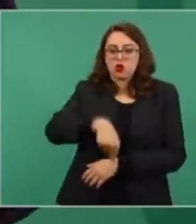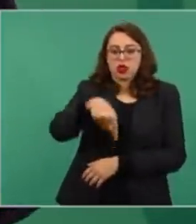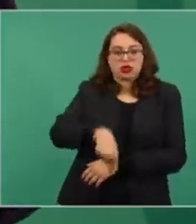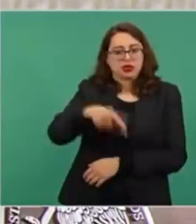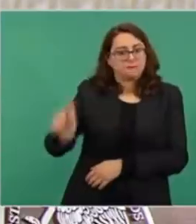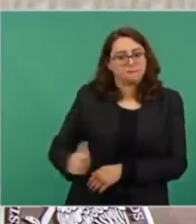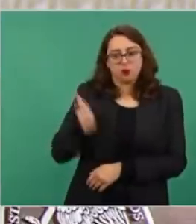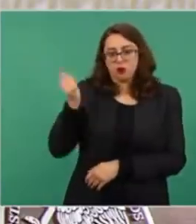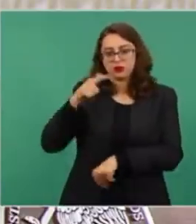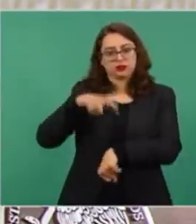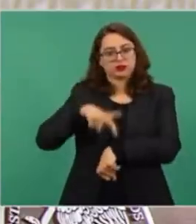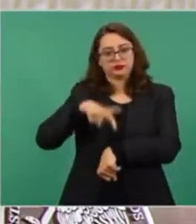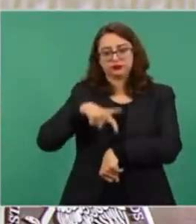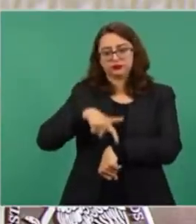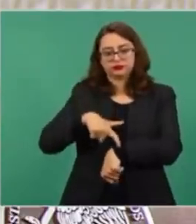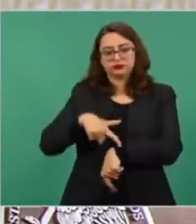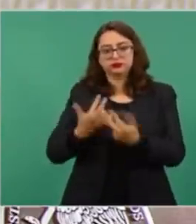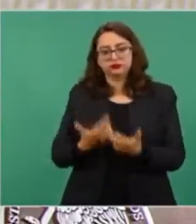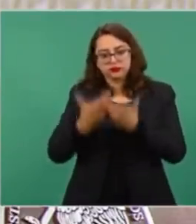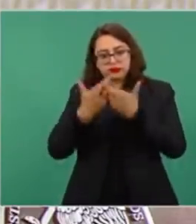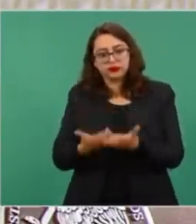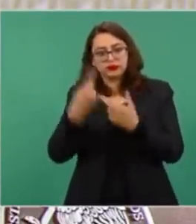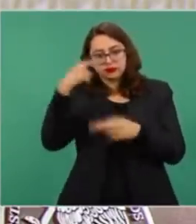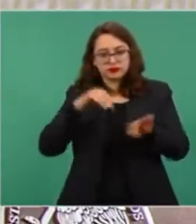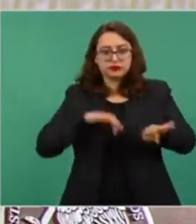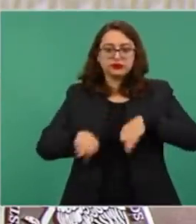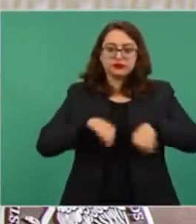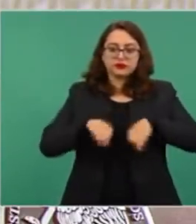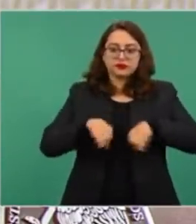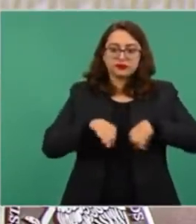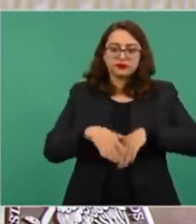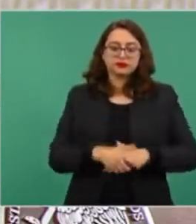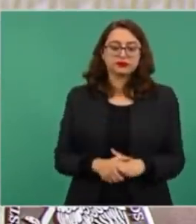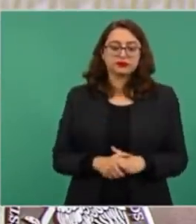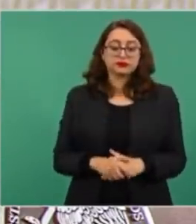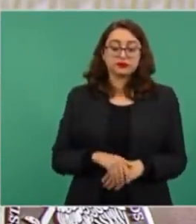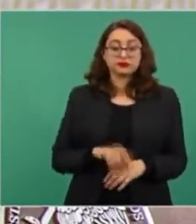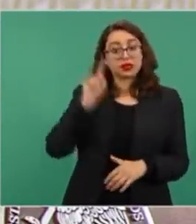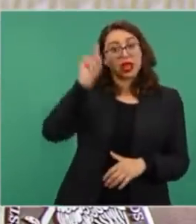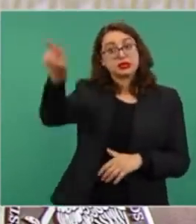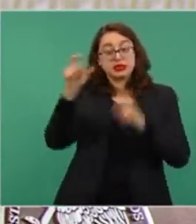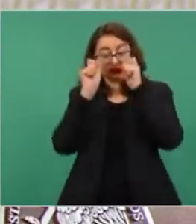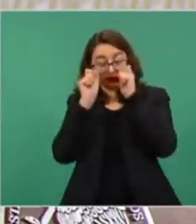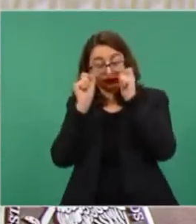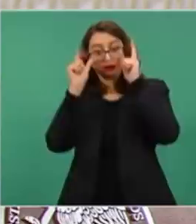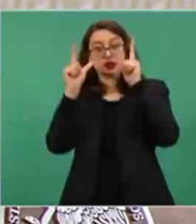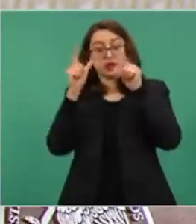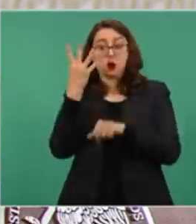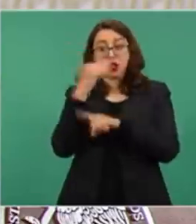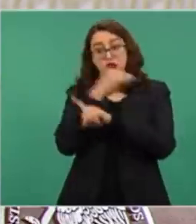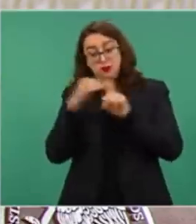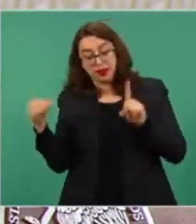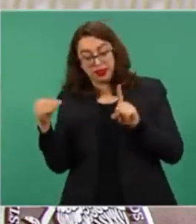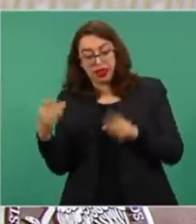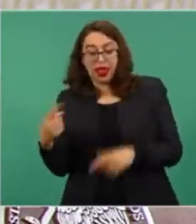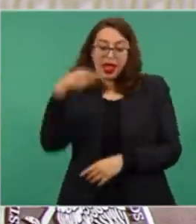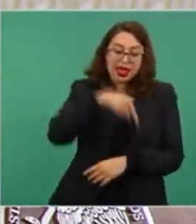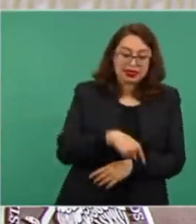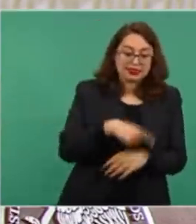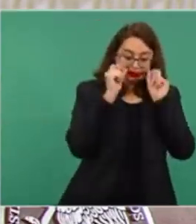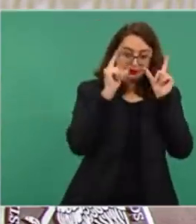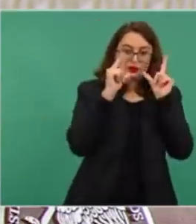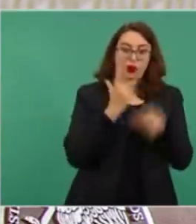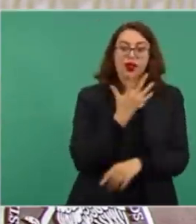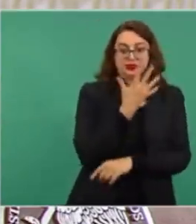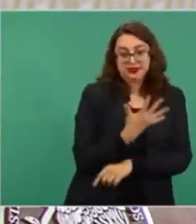más tiempo. Allá me tengo que levantar a las cuatro y media de la mañana, aquí me levanto a las